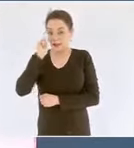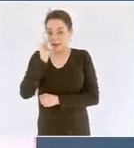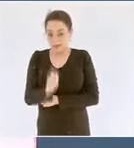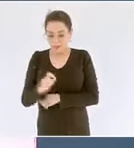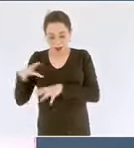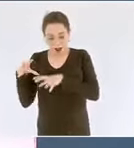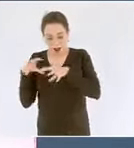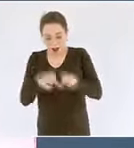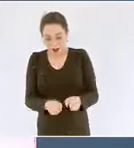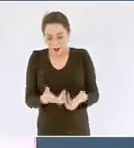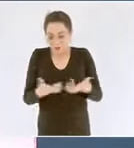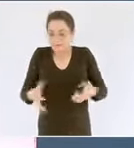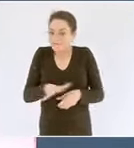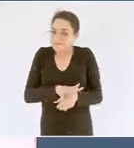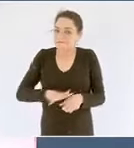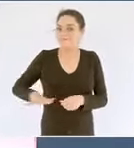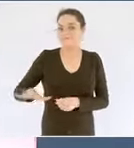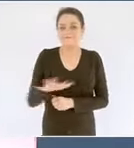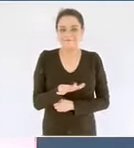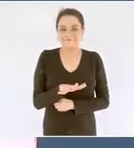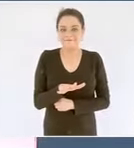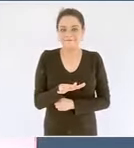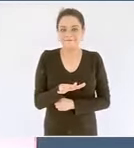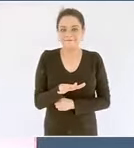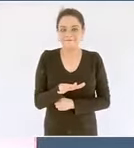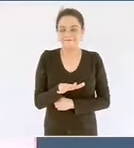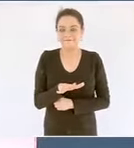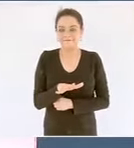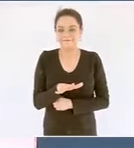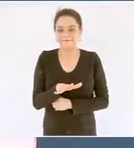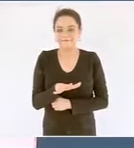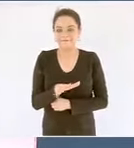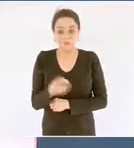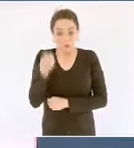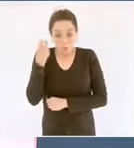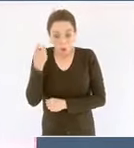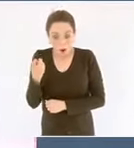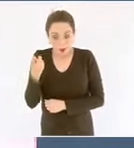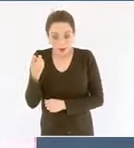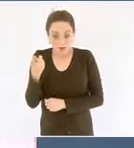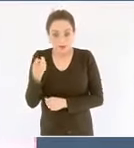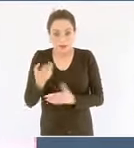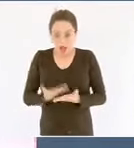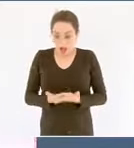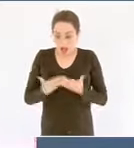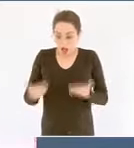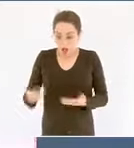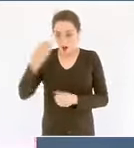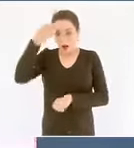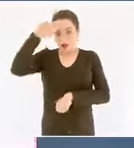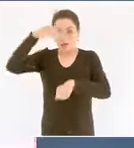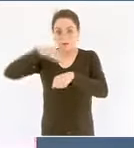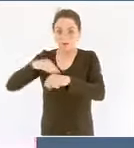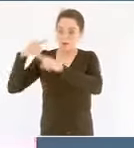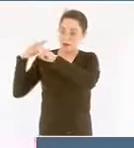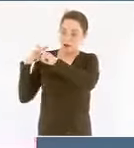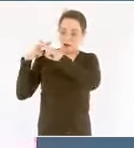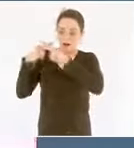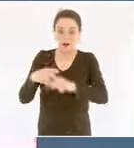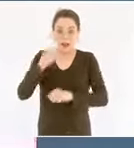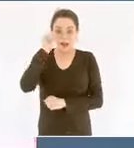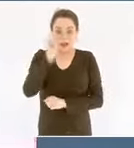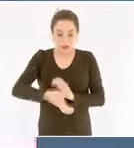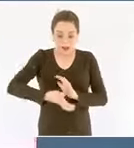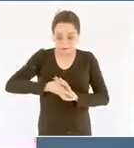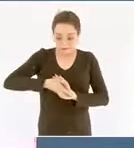por eso la expropiación petrolera que hoy conmemoramos es uno de